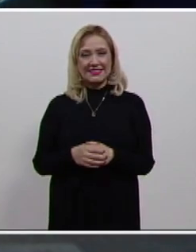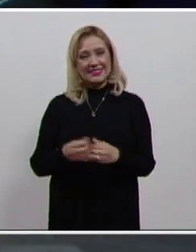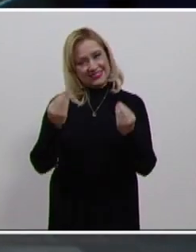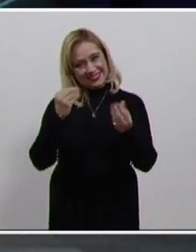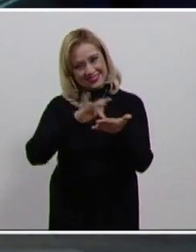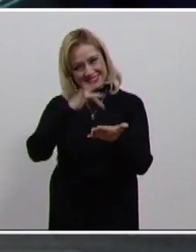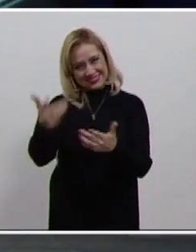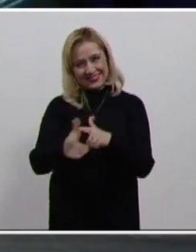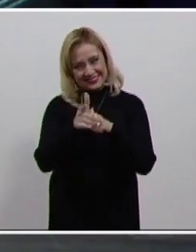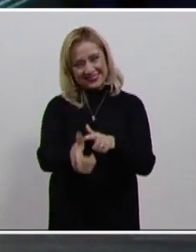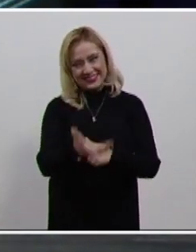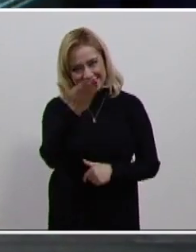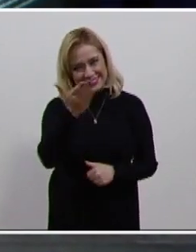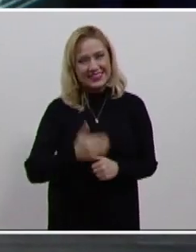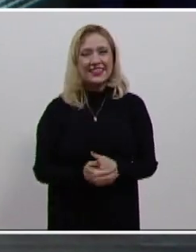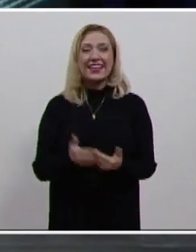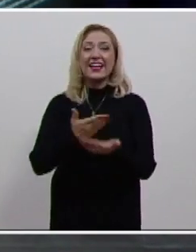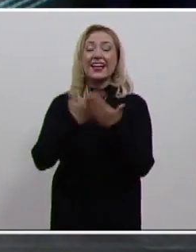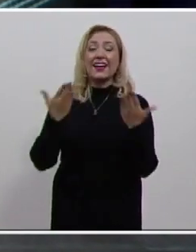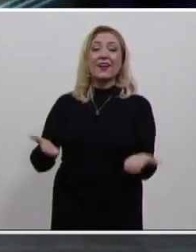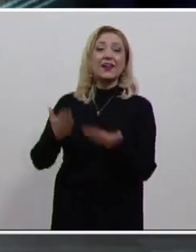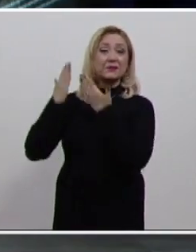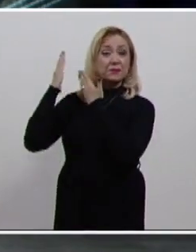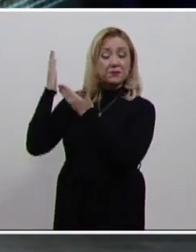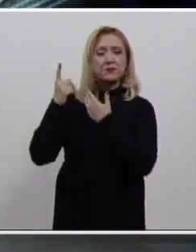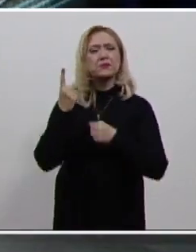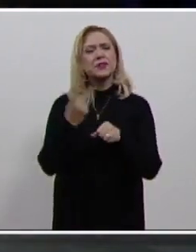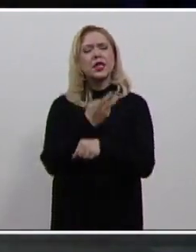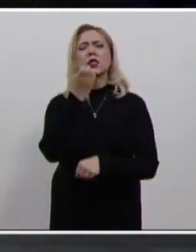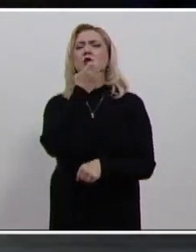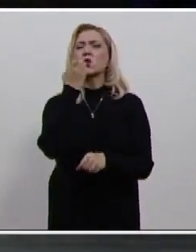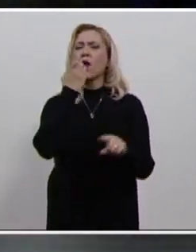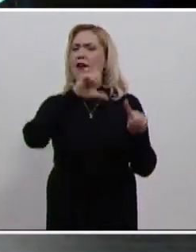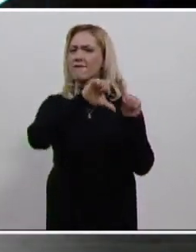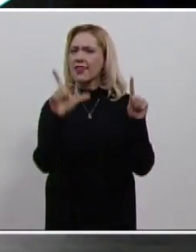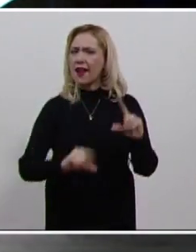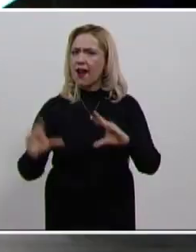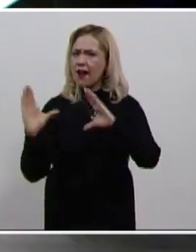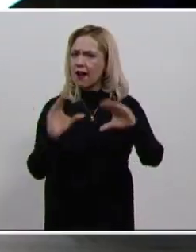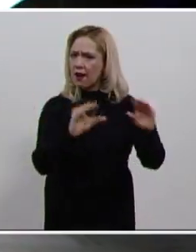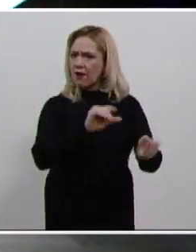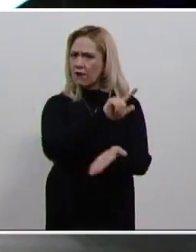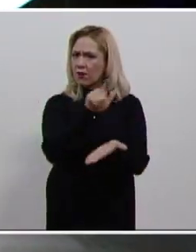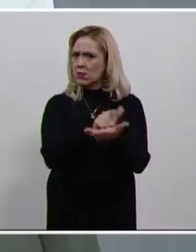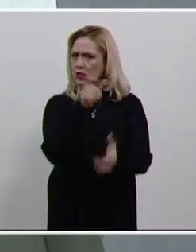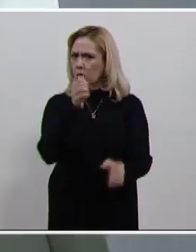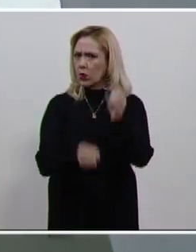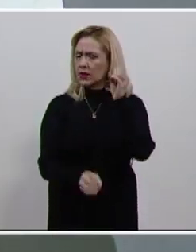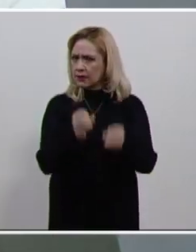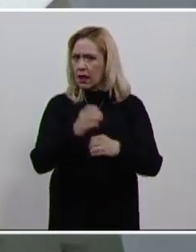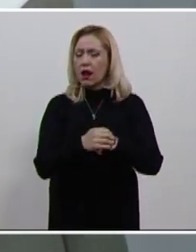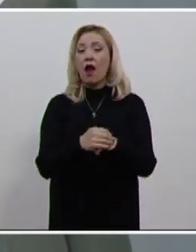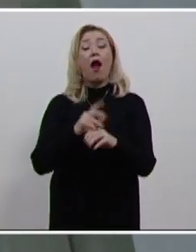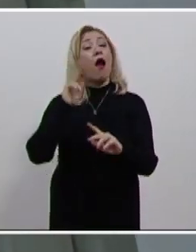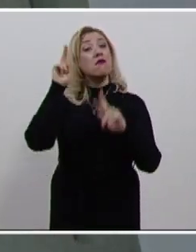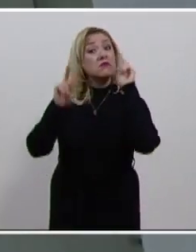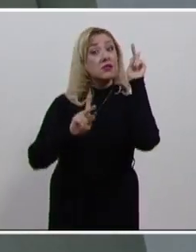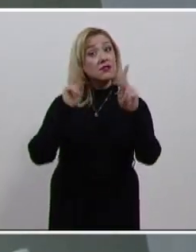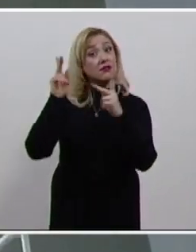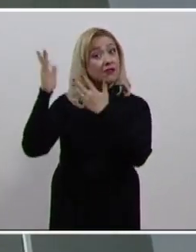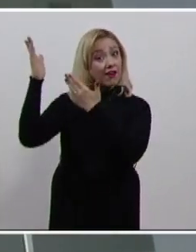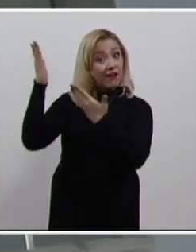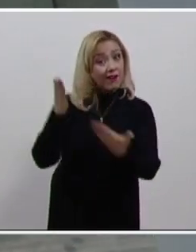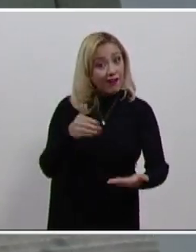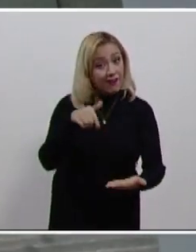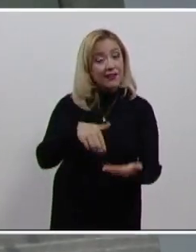Dos de minutos, vámonos regresamos con Gracias continuar con nosotros, vámonos con más noticias. La Escuela Federal de Formación Judicial destacó la visita que realizaron en nuestro país